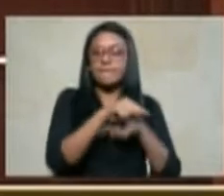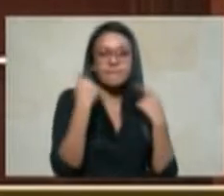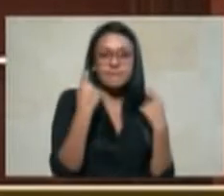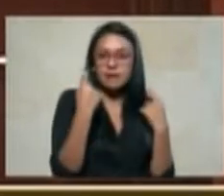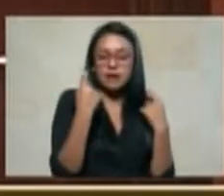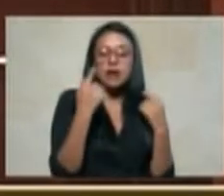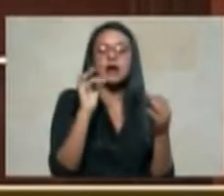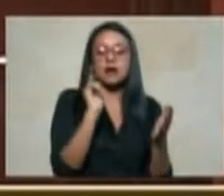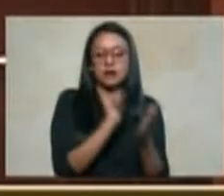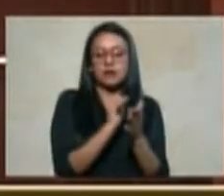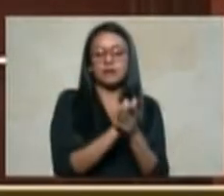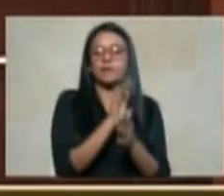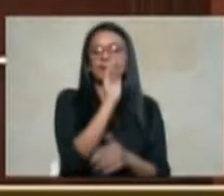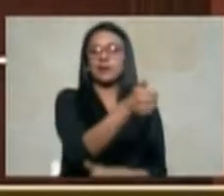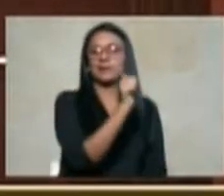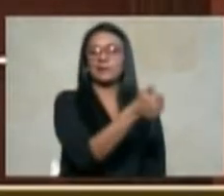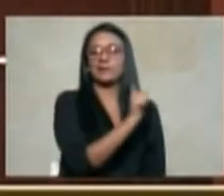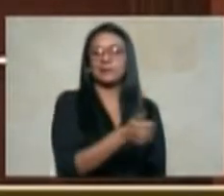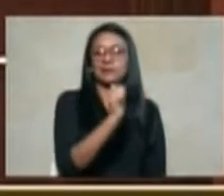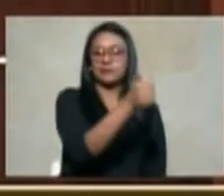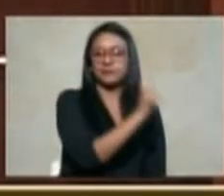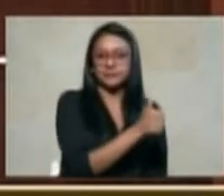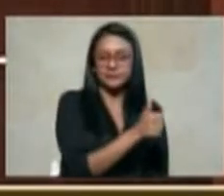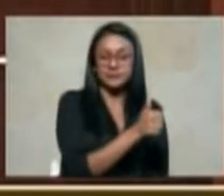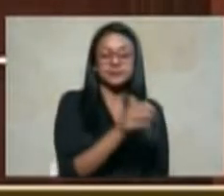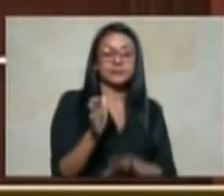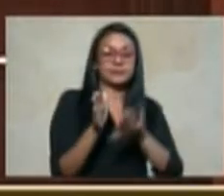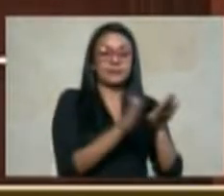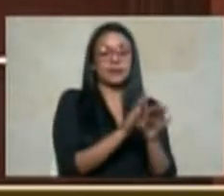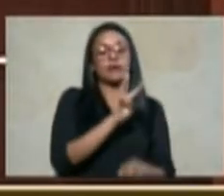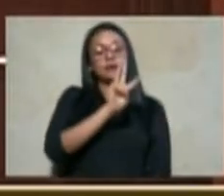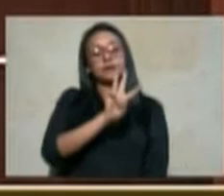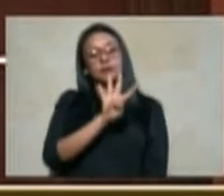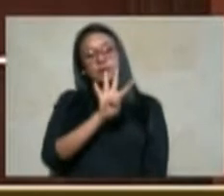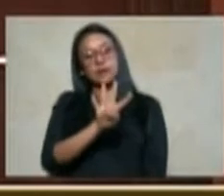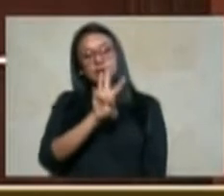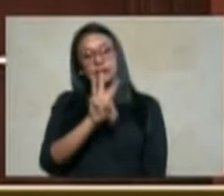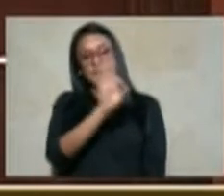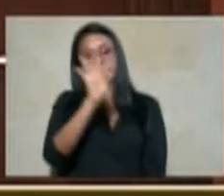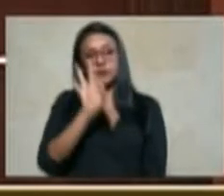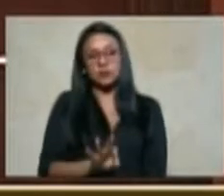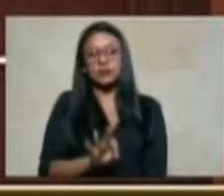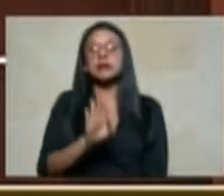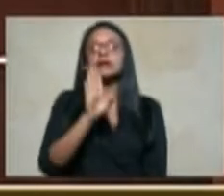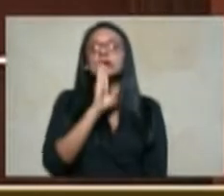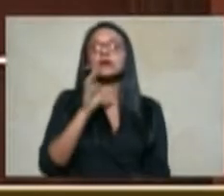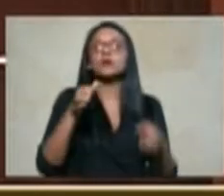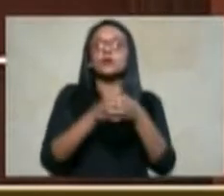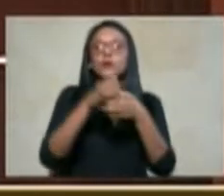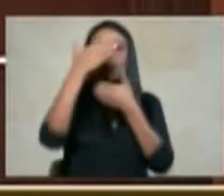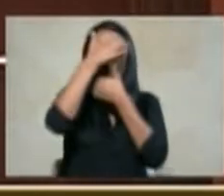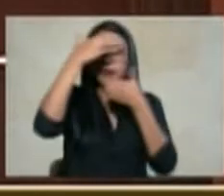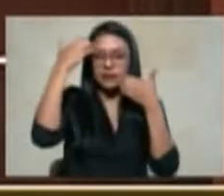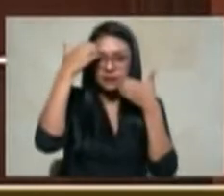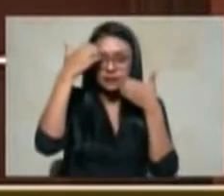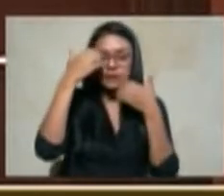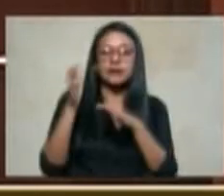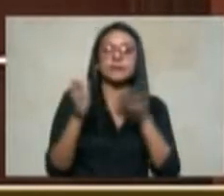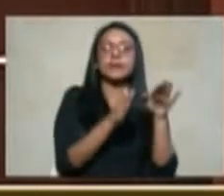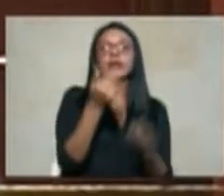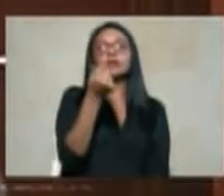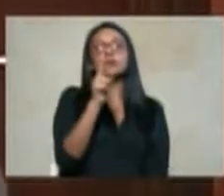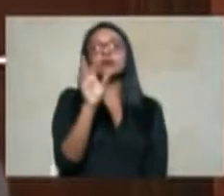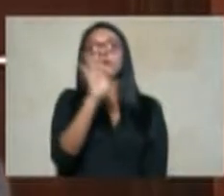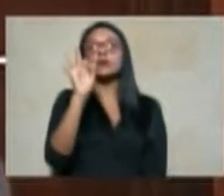que el 43% fue generado por un grupo guerrillero y que el 12% fue generado por